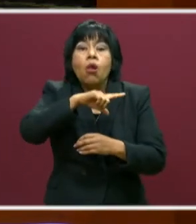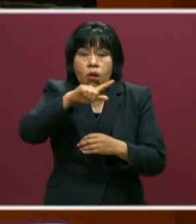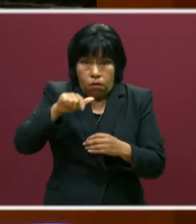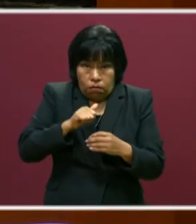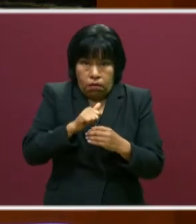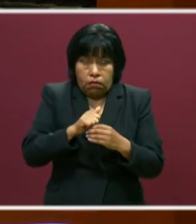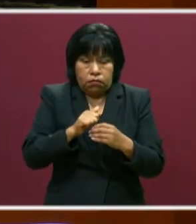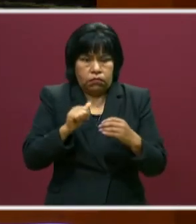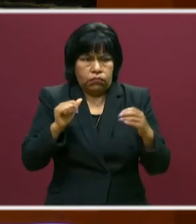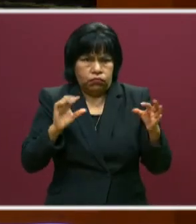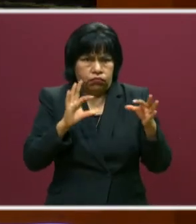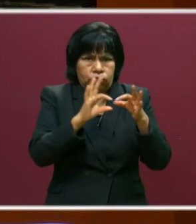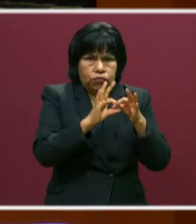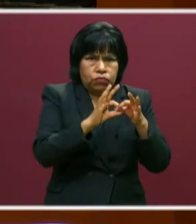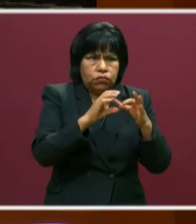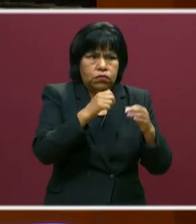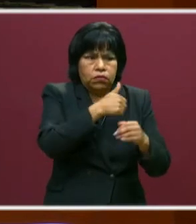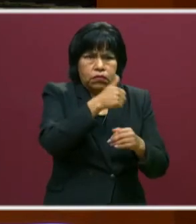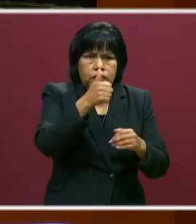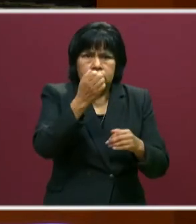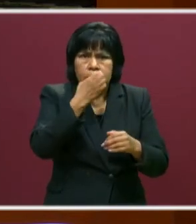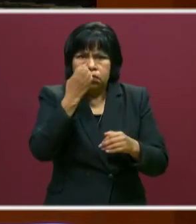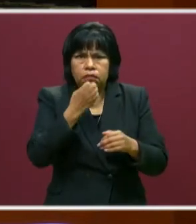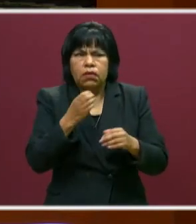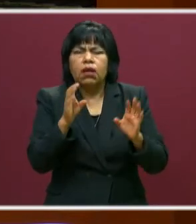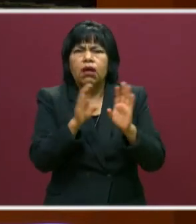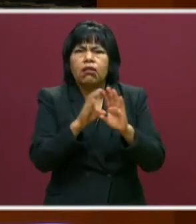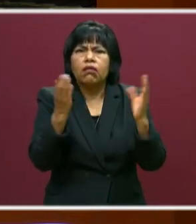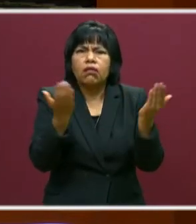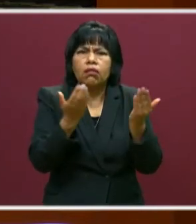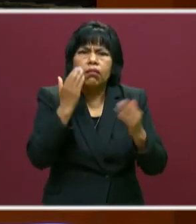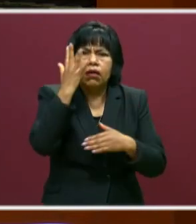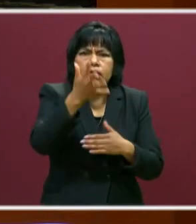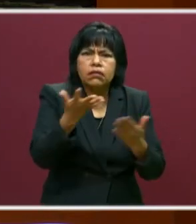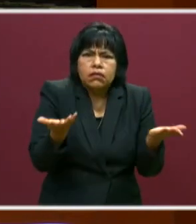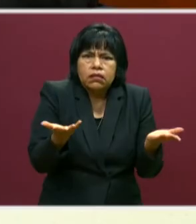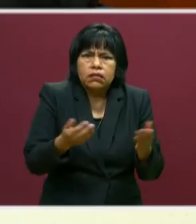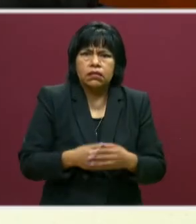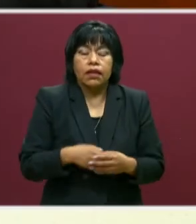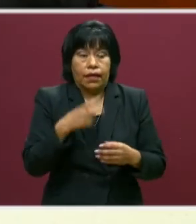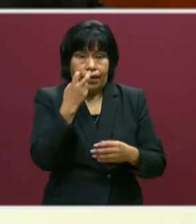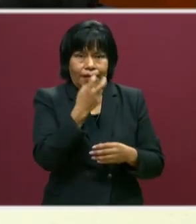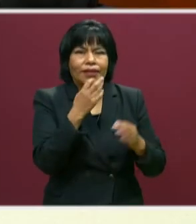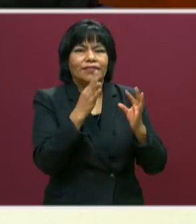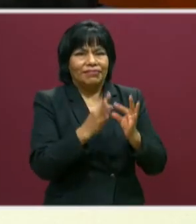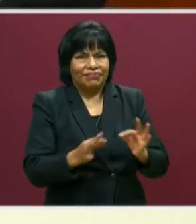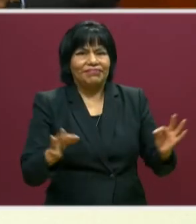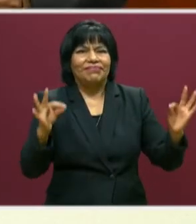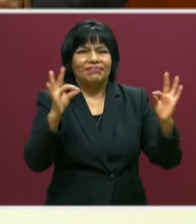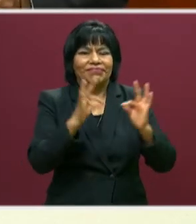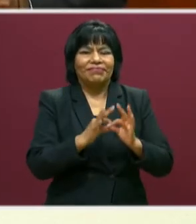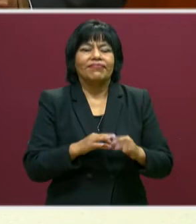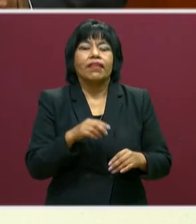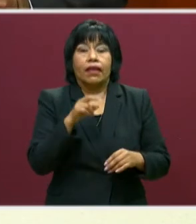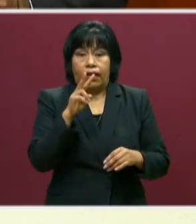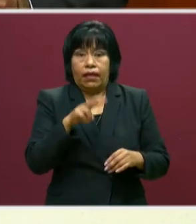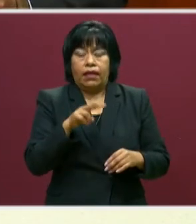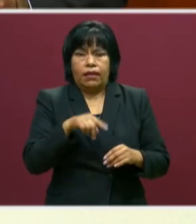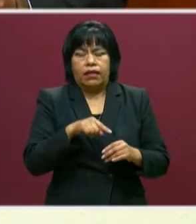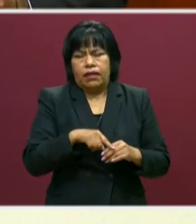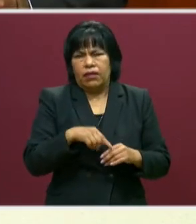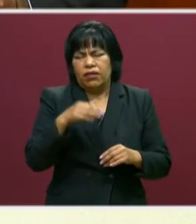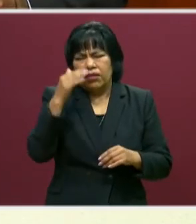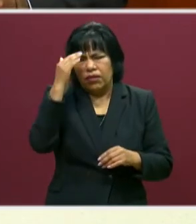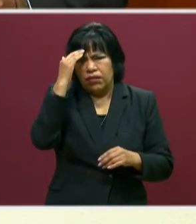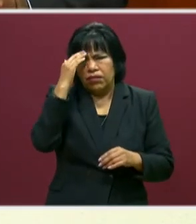por escuelas, cada escuela va a decir cómo lo puede poner en práctica. Eso es lo más importante. Exacto. Y justamente queremos